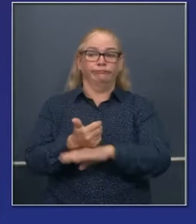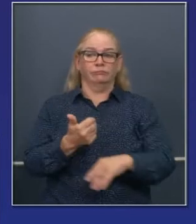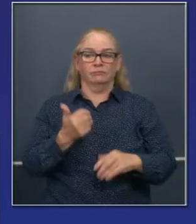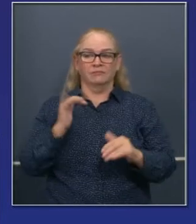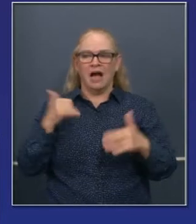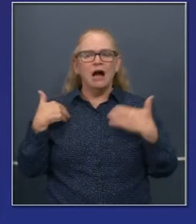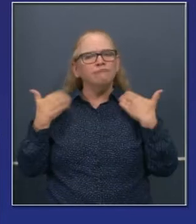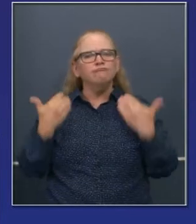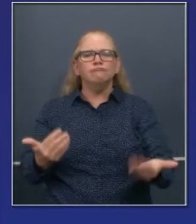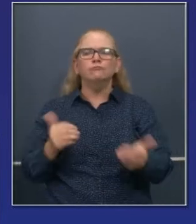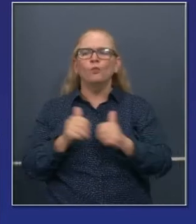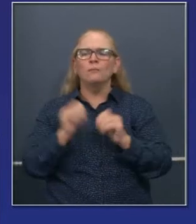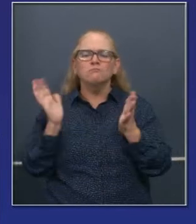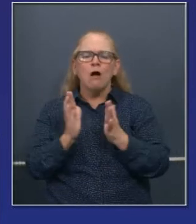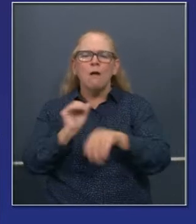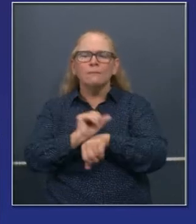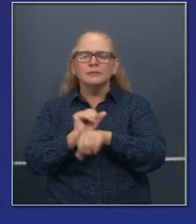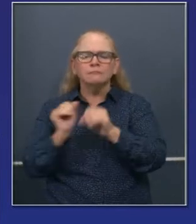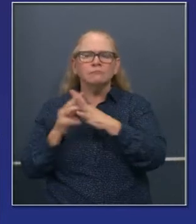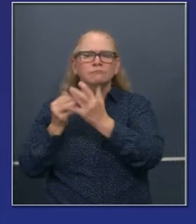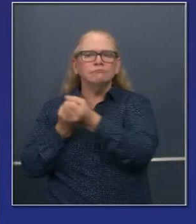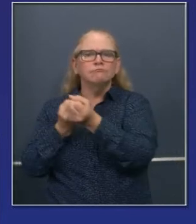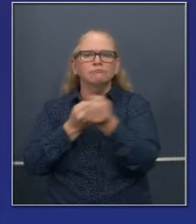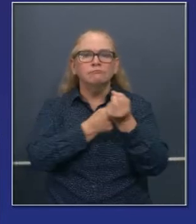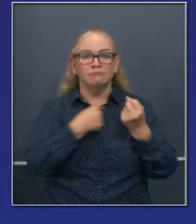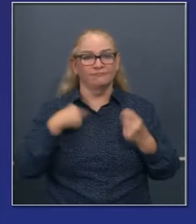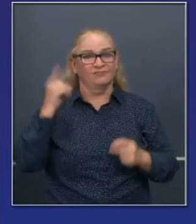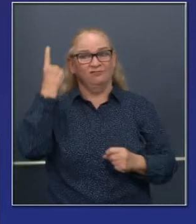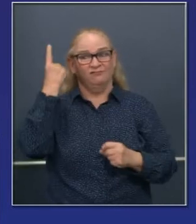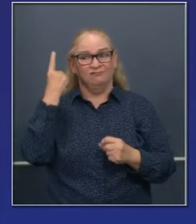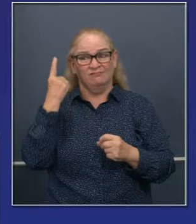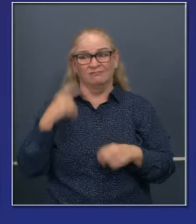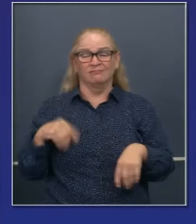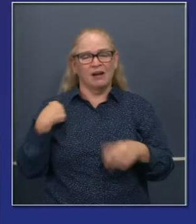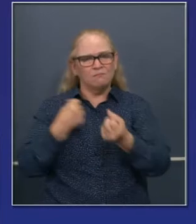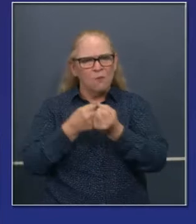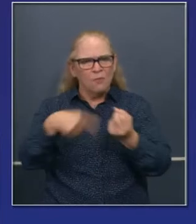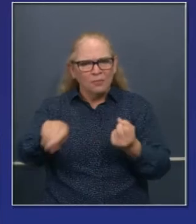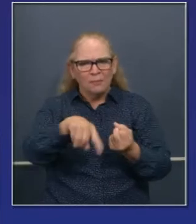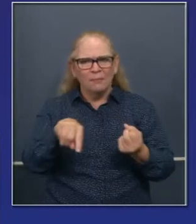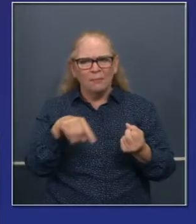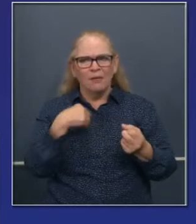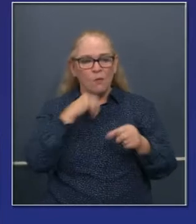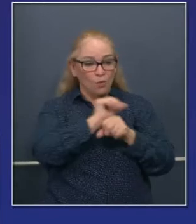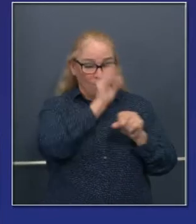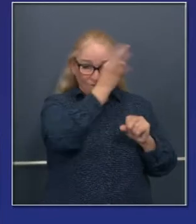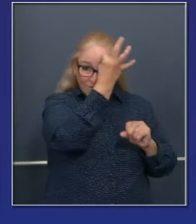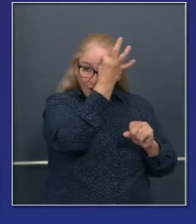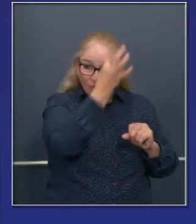Eso recurrió que nos pusiéramos a escribir y a buscar y de negociar trabajando con FEMA.